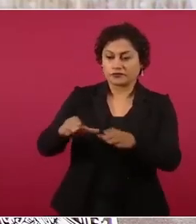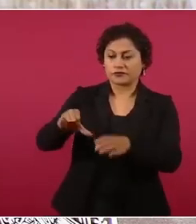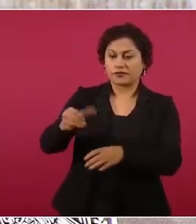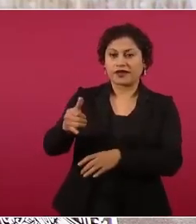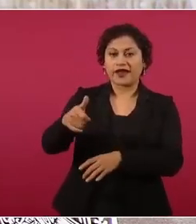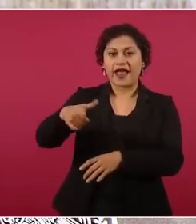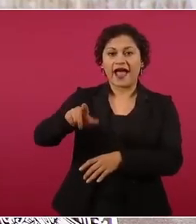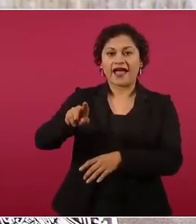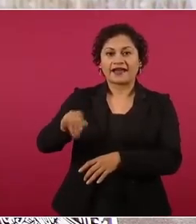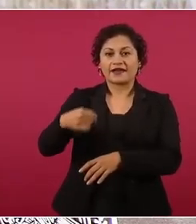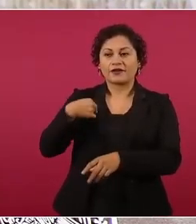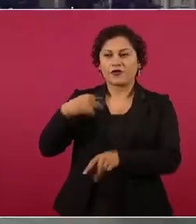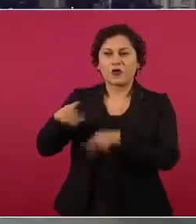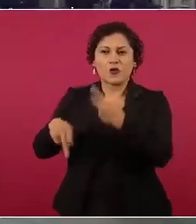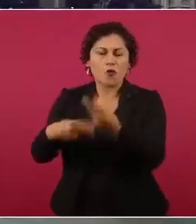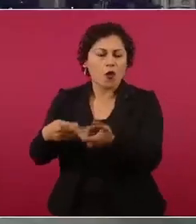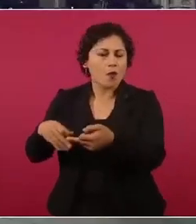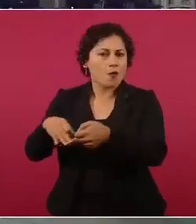veces.